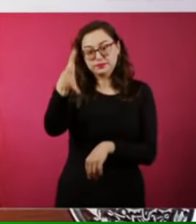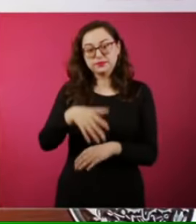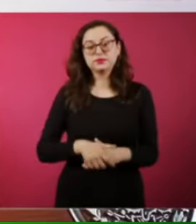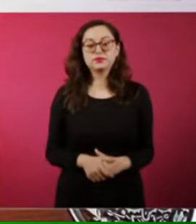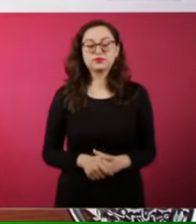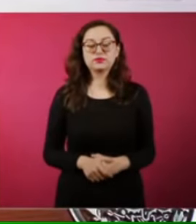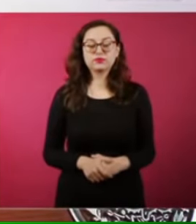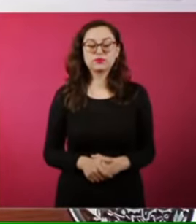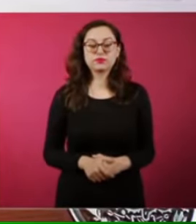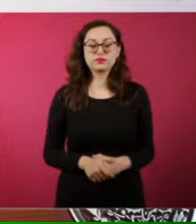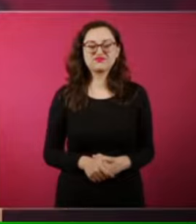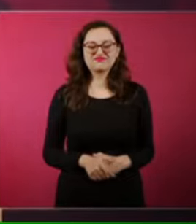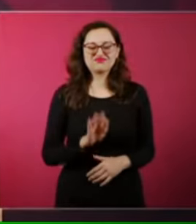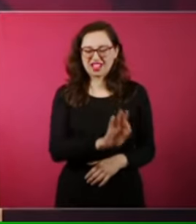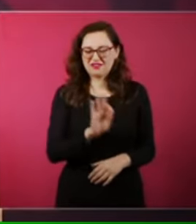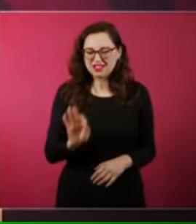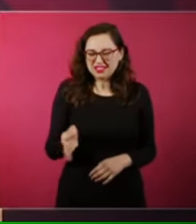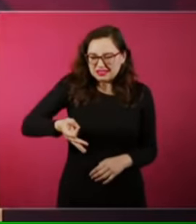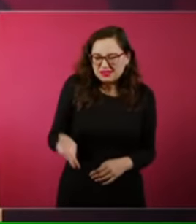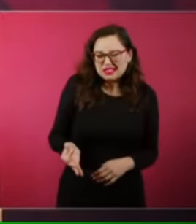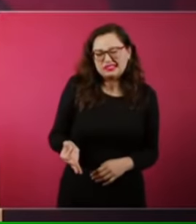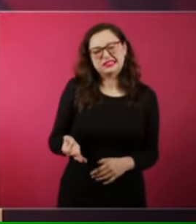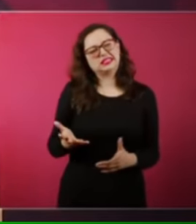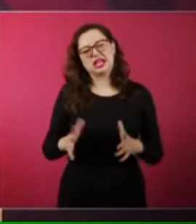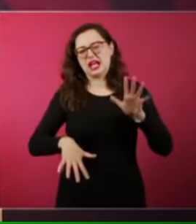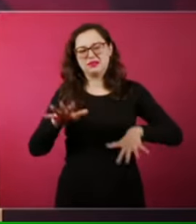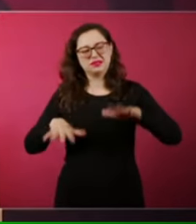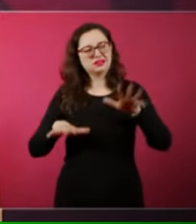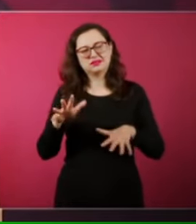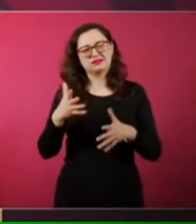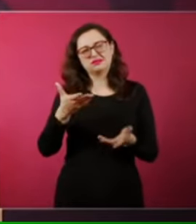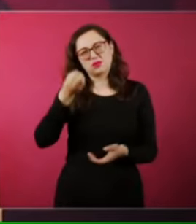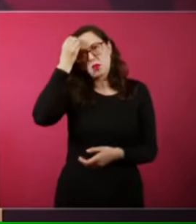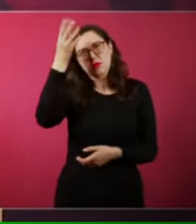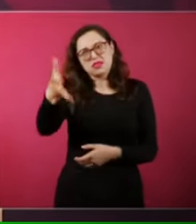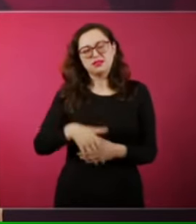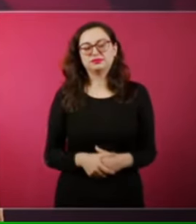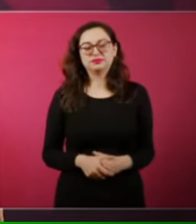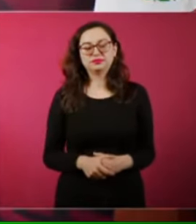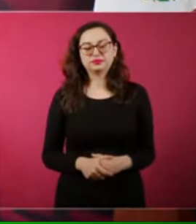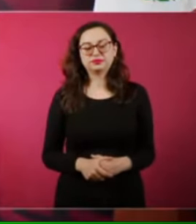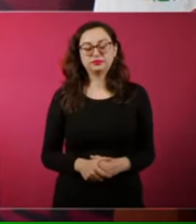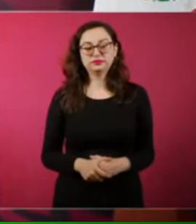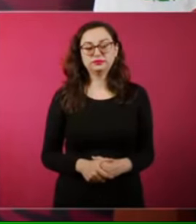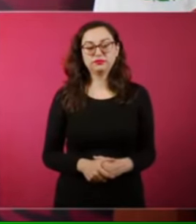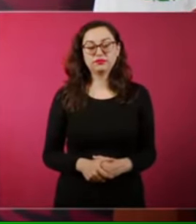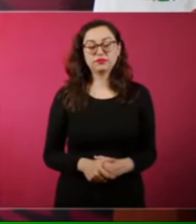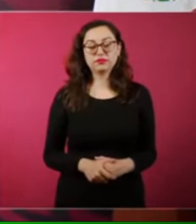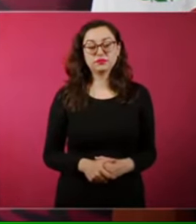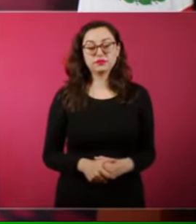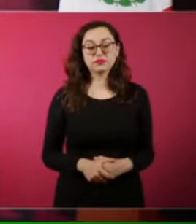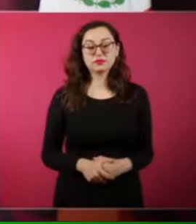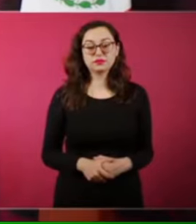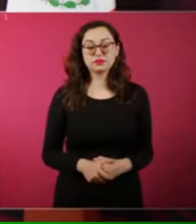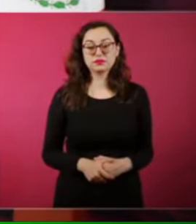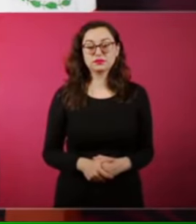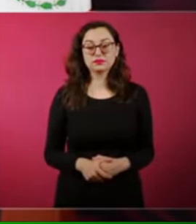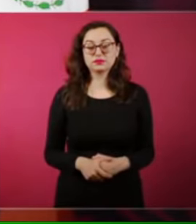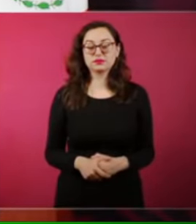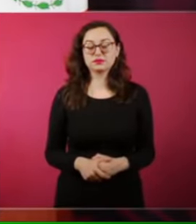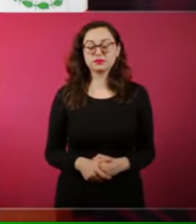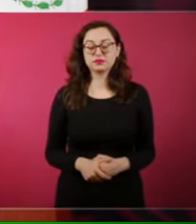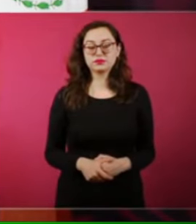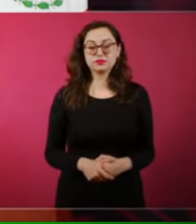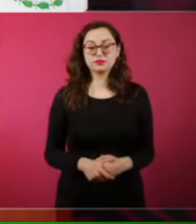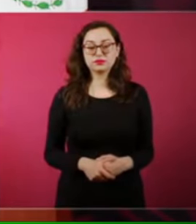y este, que no sé fechas y tantas cosas que pasado, pero el caso es de que ya habían logrado en comisiones